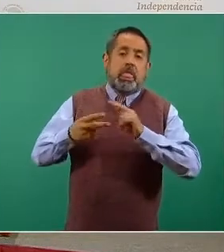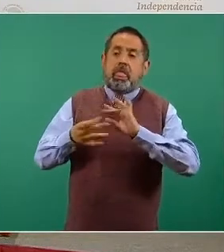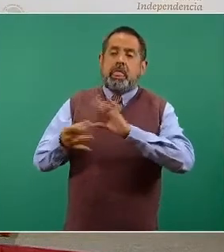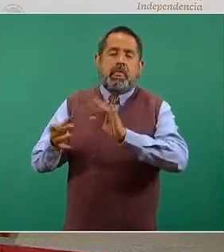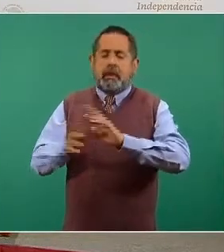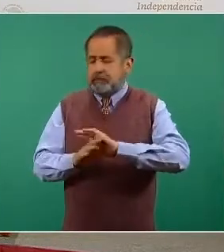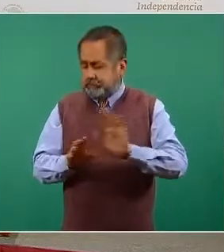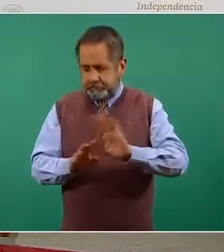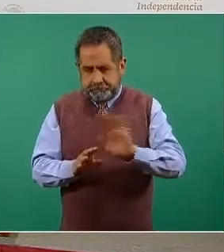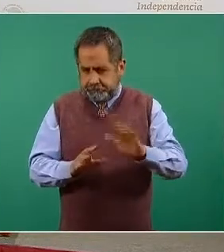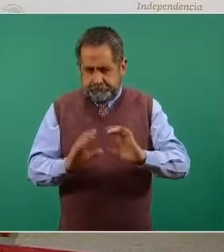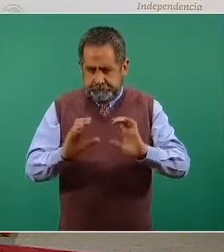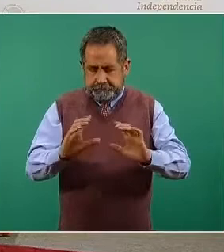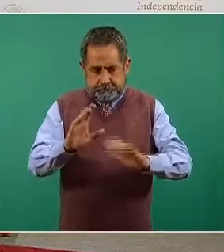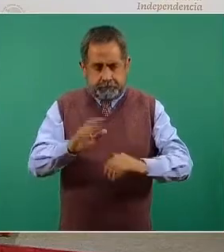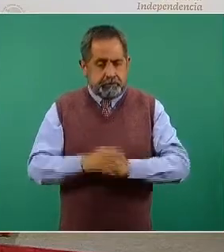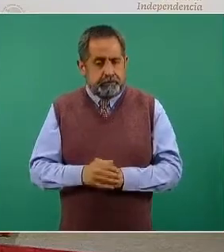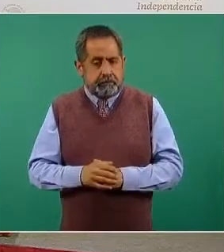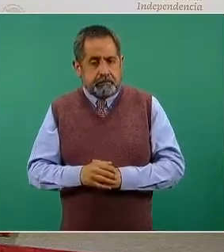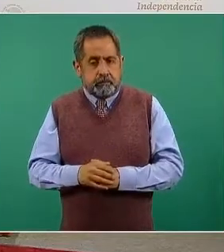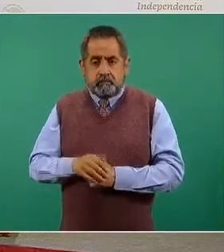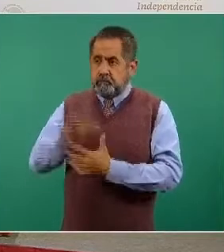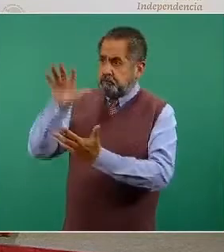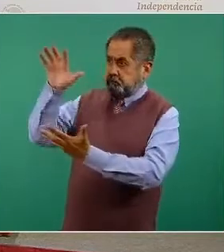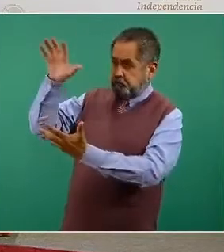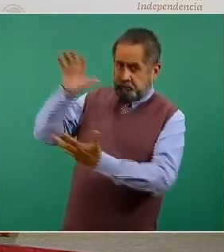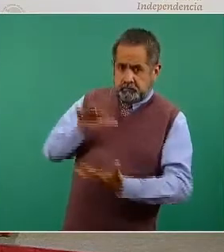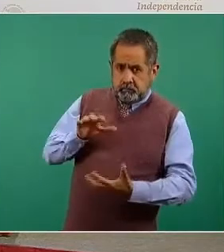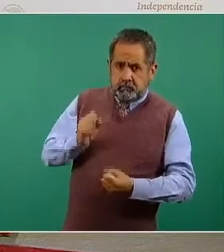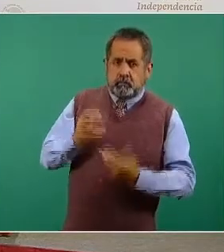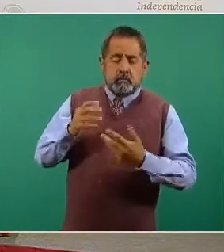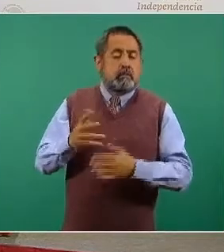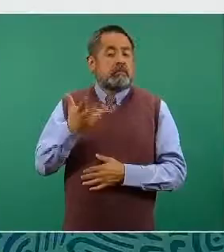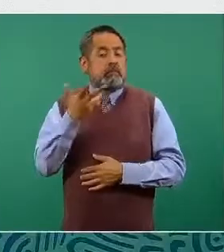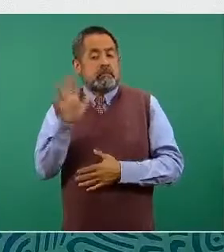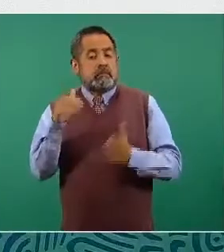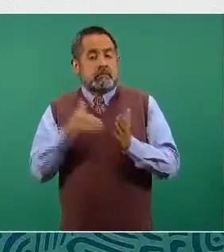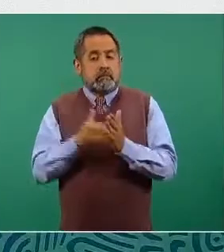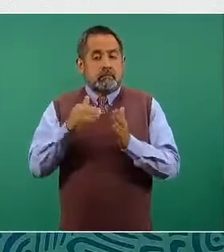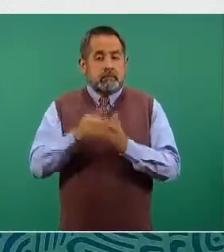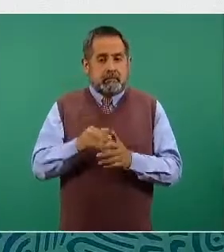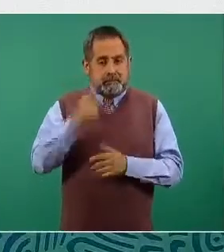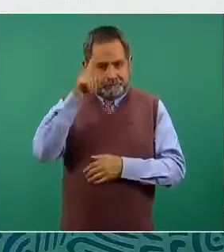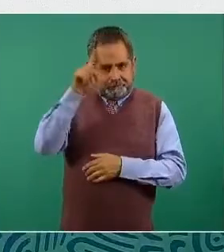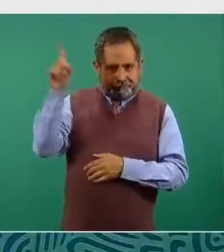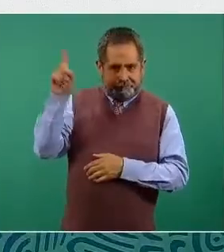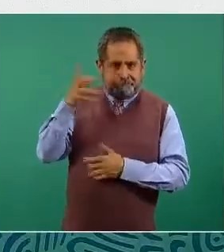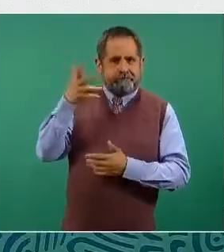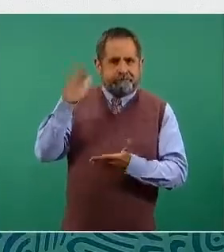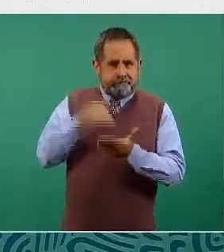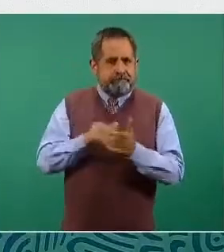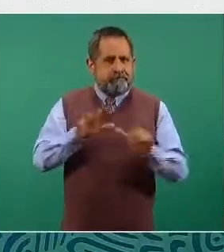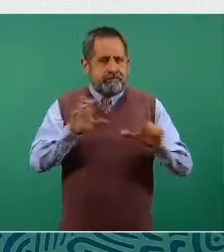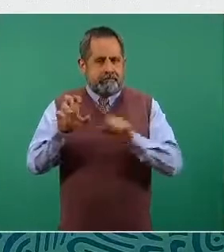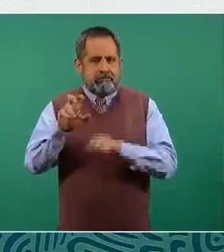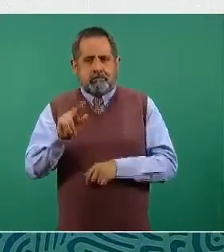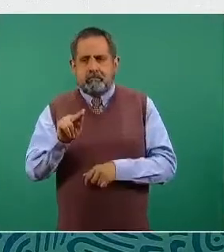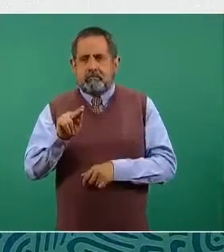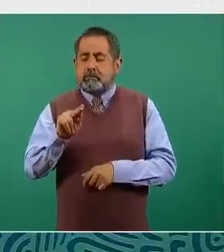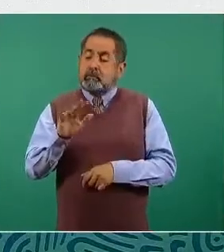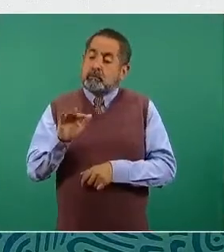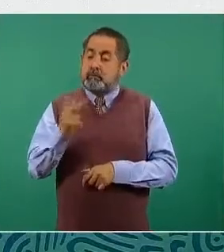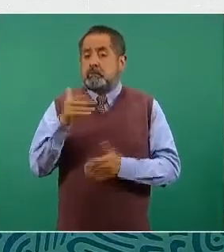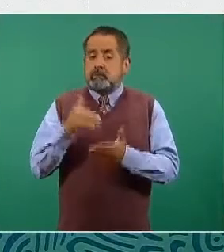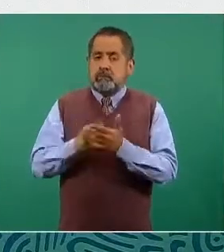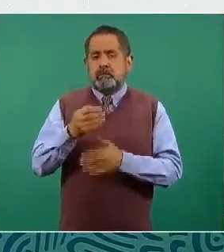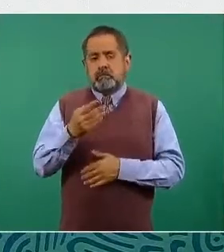información. Se han recibido 10.758.845 dosis de